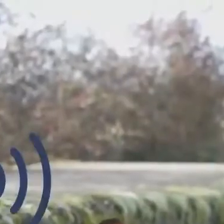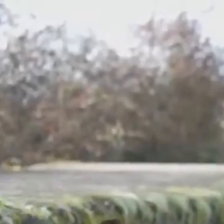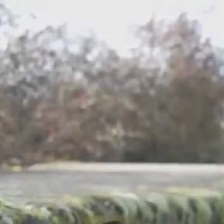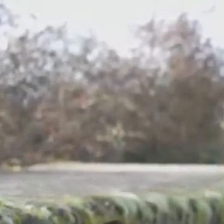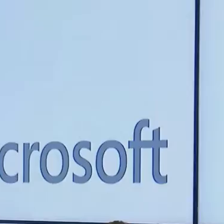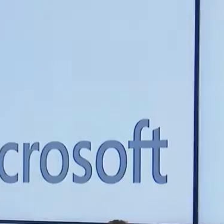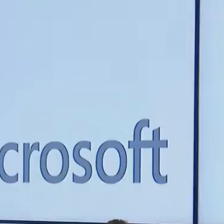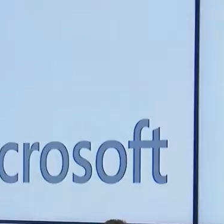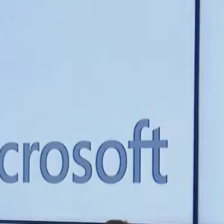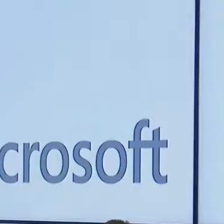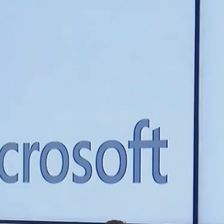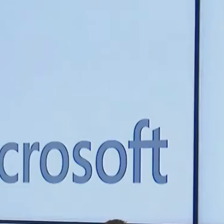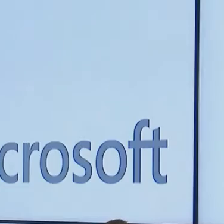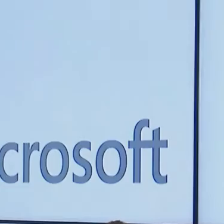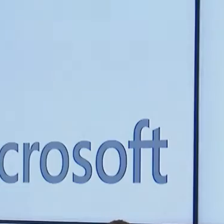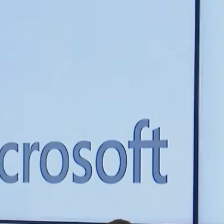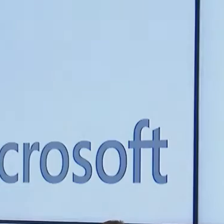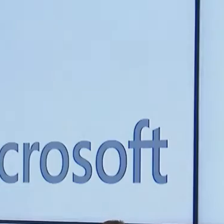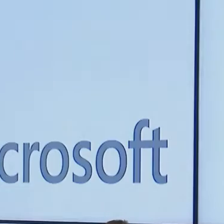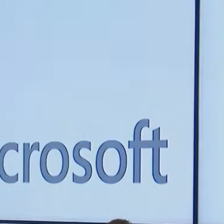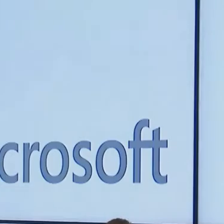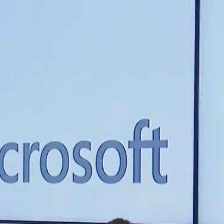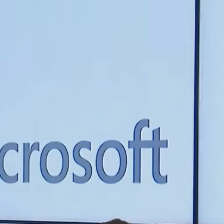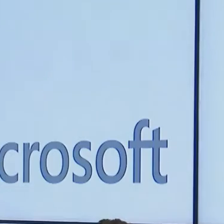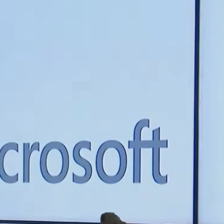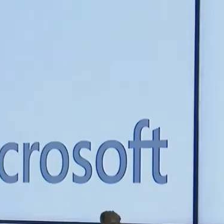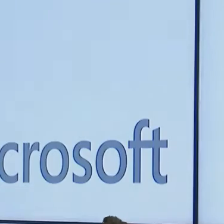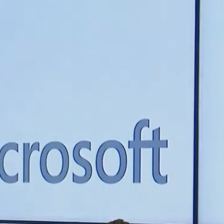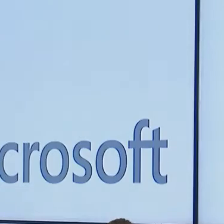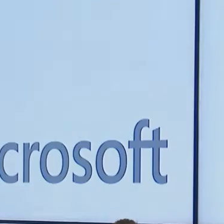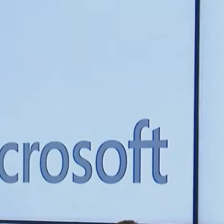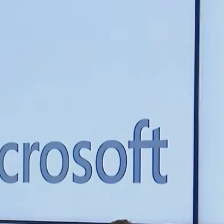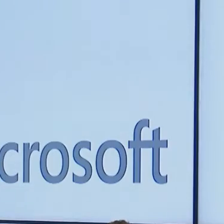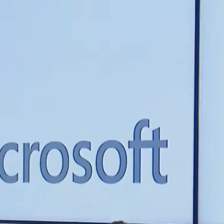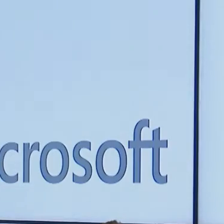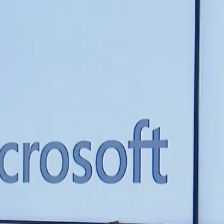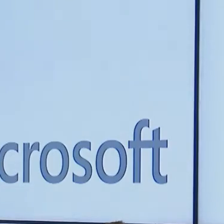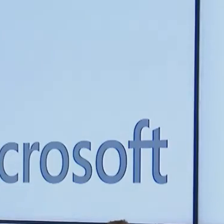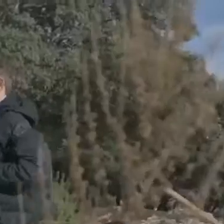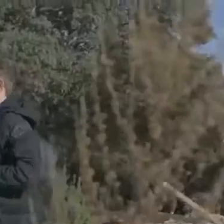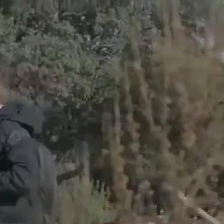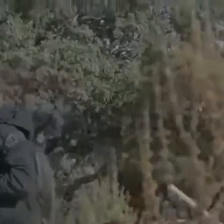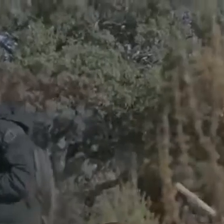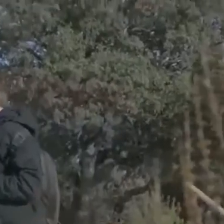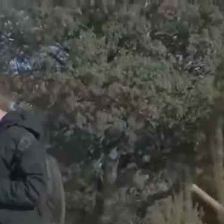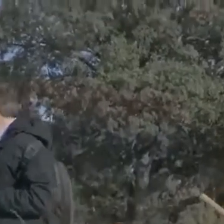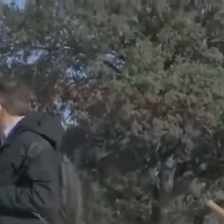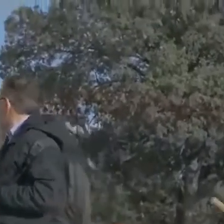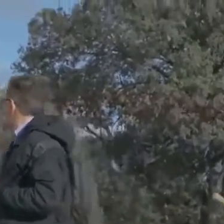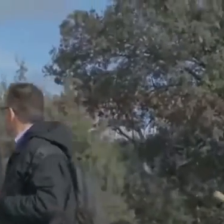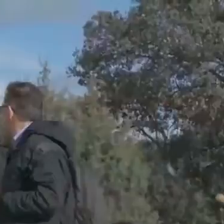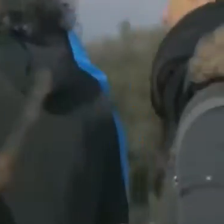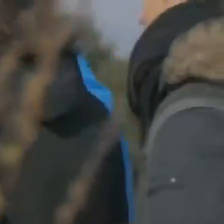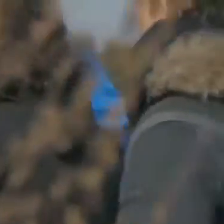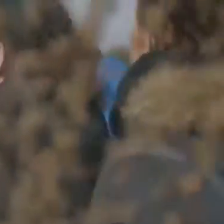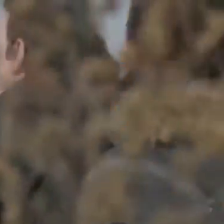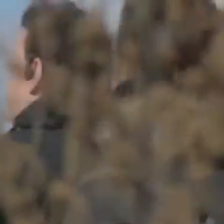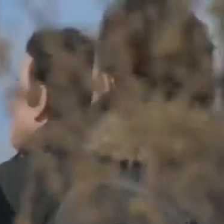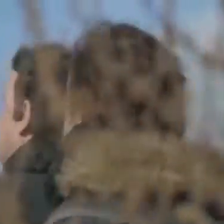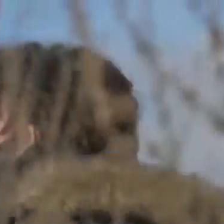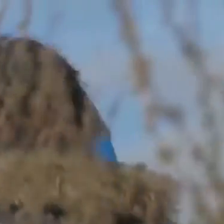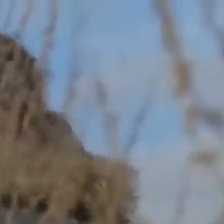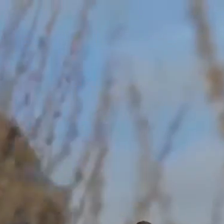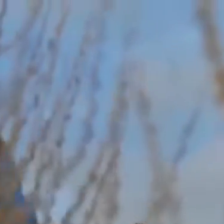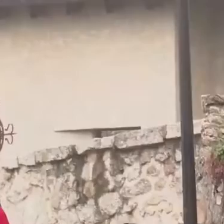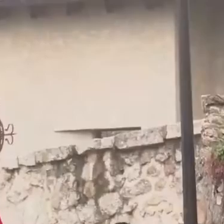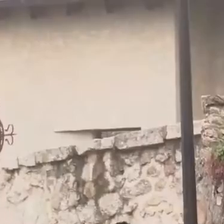queremos que todo nuestro software sea accesible para personas con discapacidad y hay 11 y fundación 11 que juega bueno pero es fundamental a la hora de decirnos qué cosas tenemos que